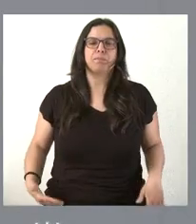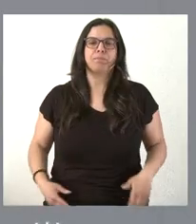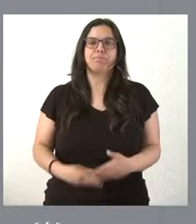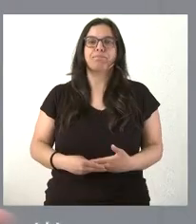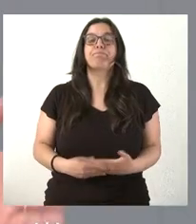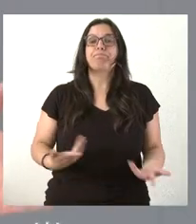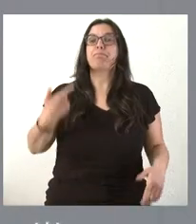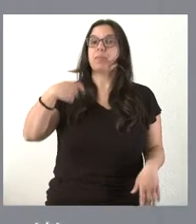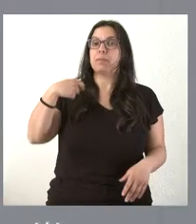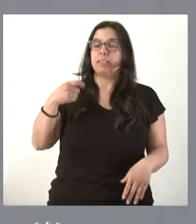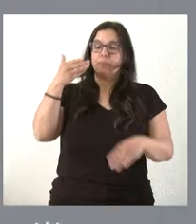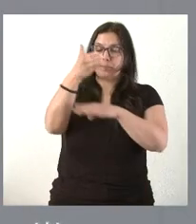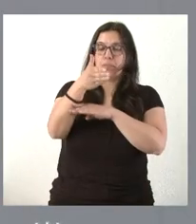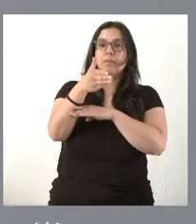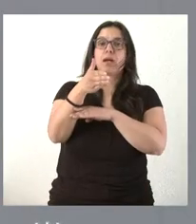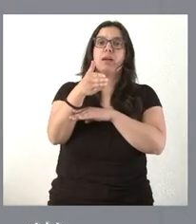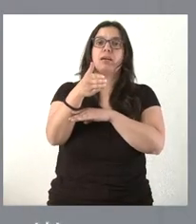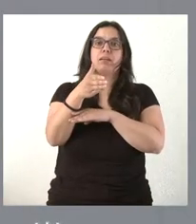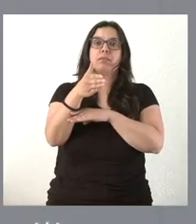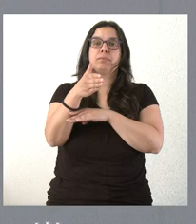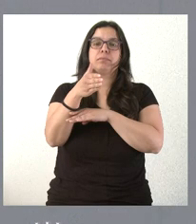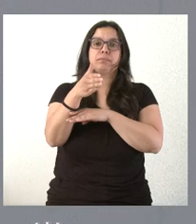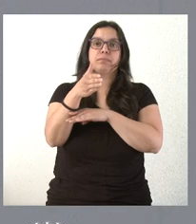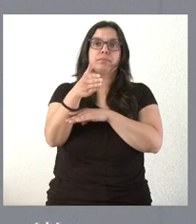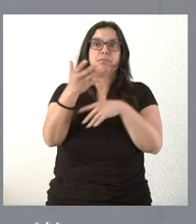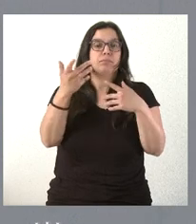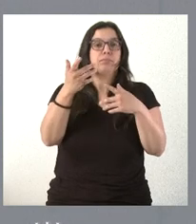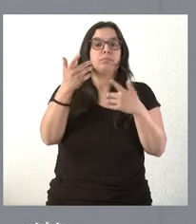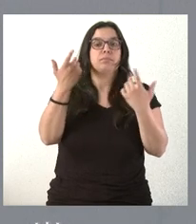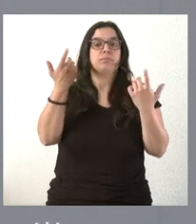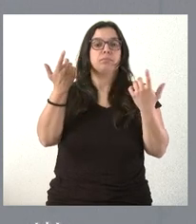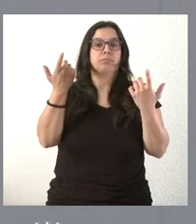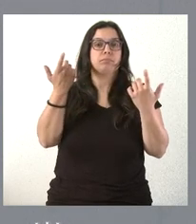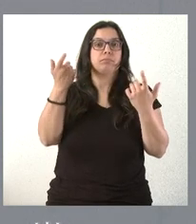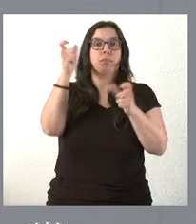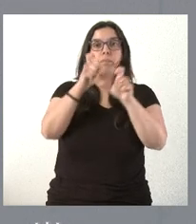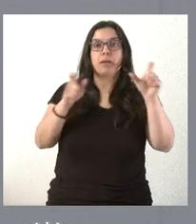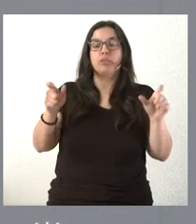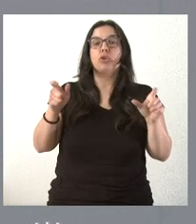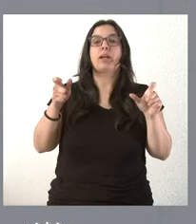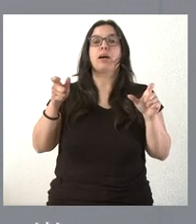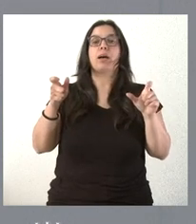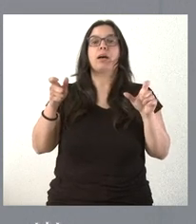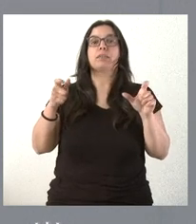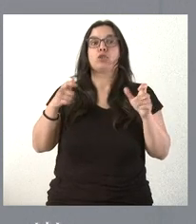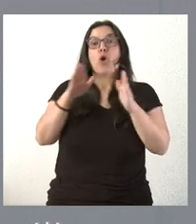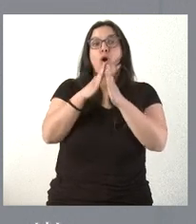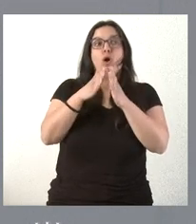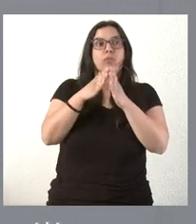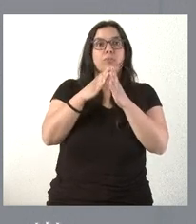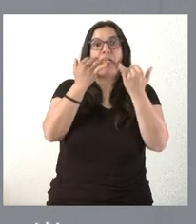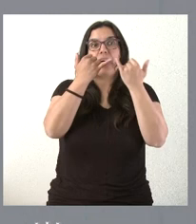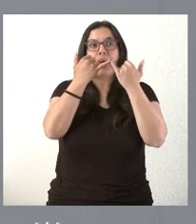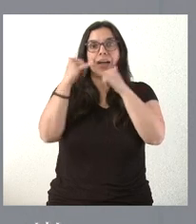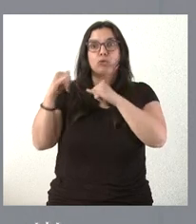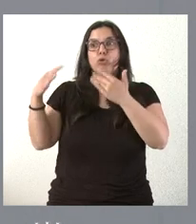Pues el presidente asistirá y las personas que deseen acompañarle. Yo no me sé la agenda de todos. Yo sí le puedo decir que en la